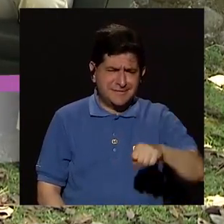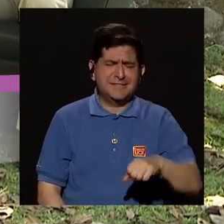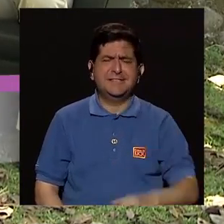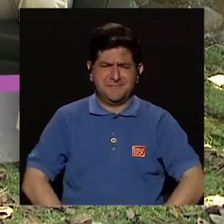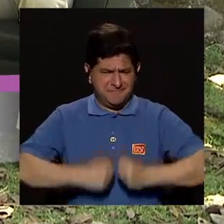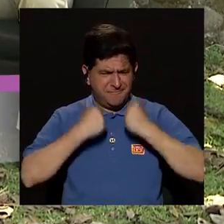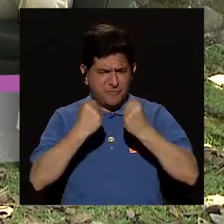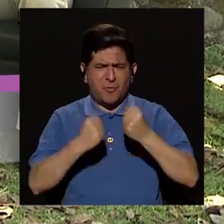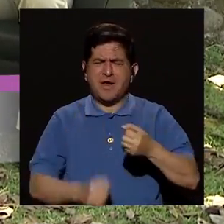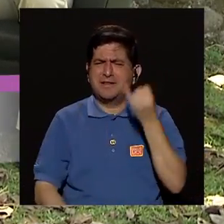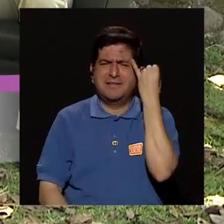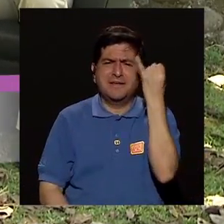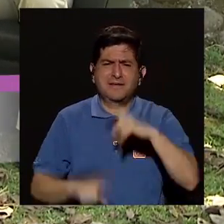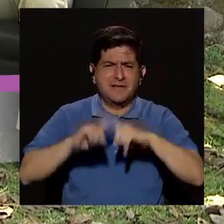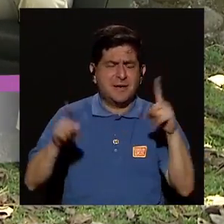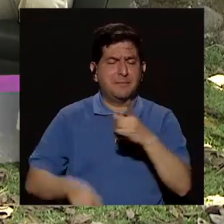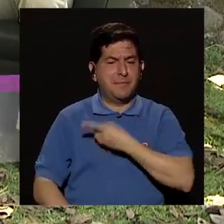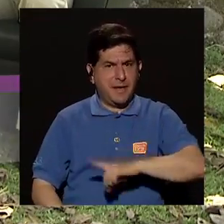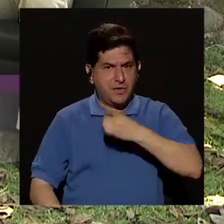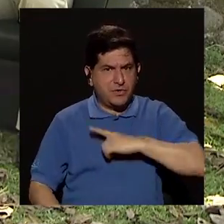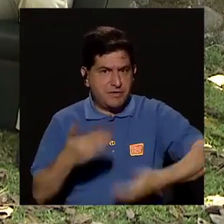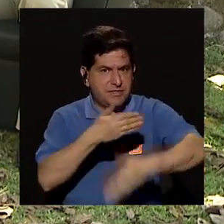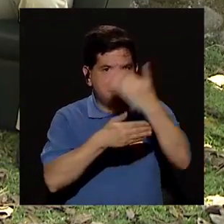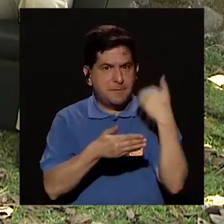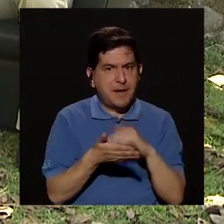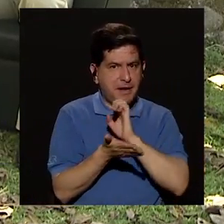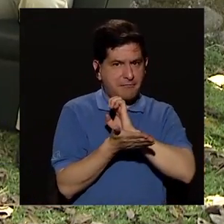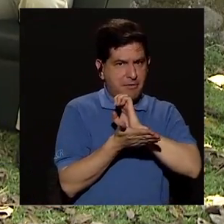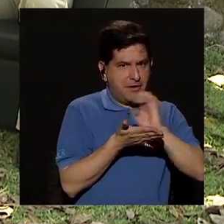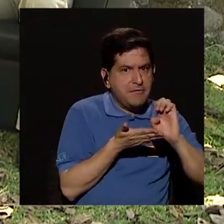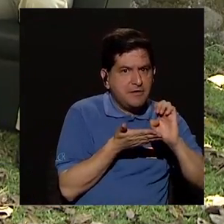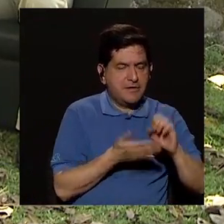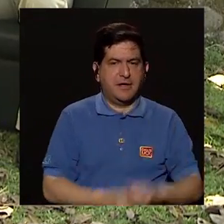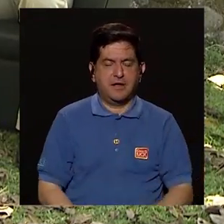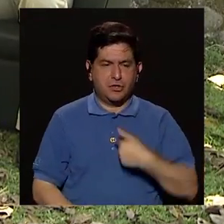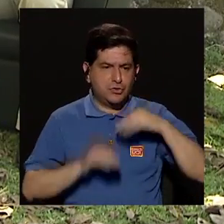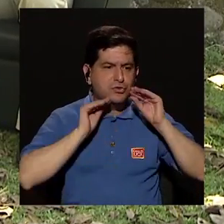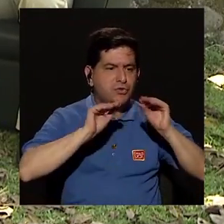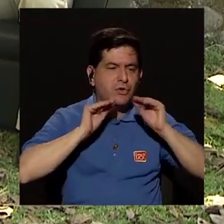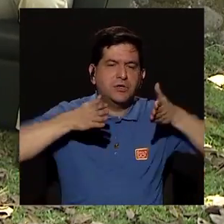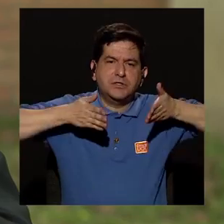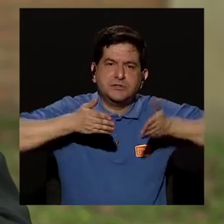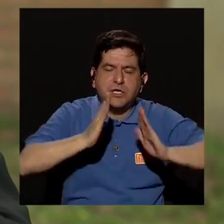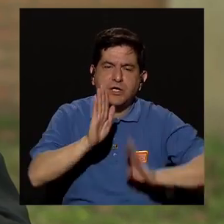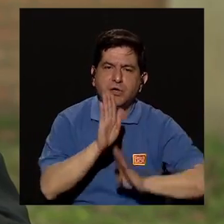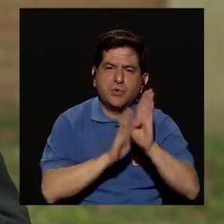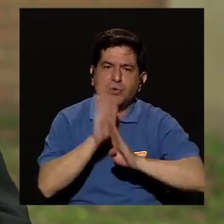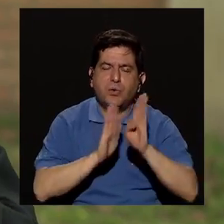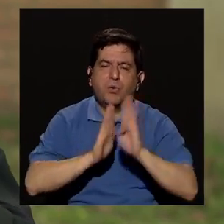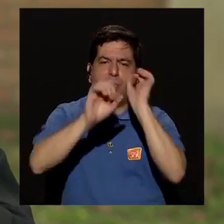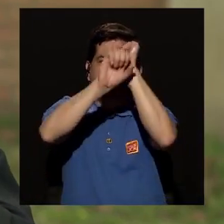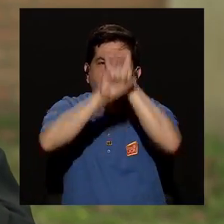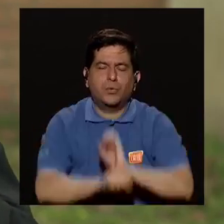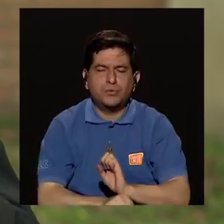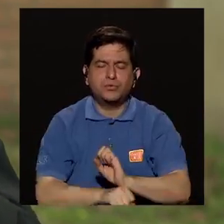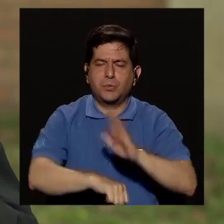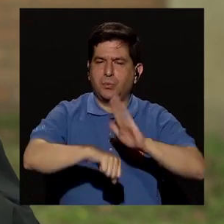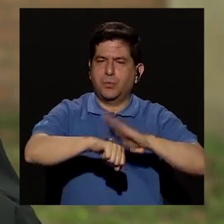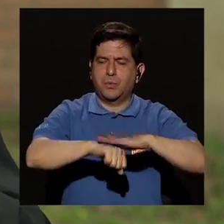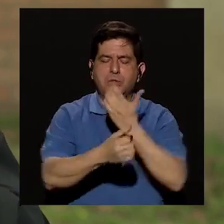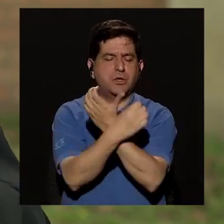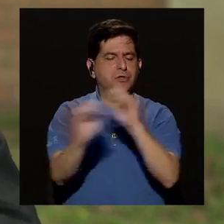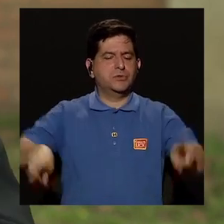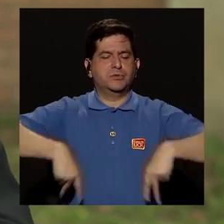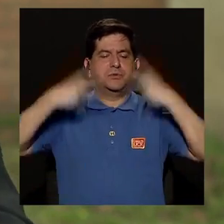muy fuerte, pero en realidad la disciplina tiene que ser algo preventivo. Es decir, ¿cómo le enseño yo a mi hijo a desarrollar hábitos que le permitan